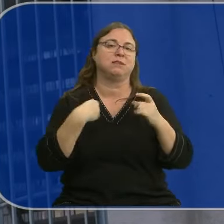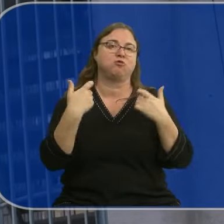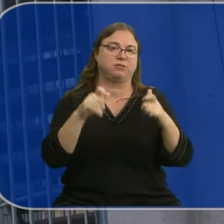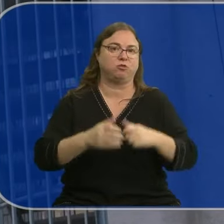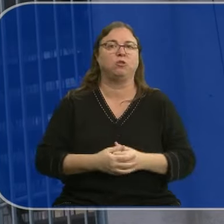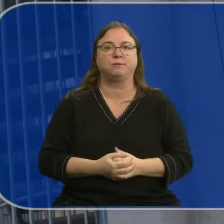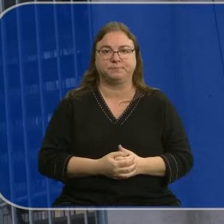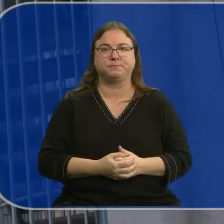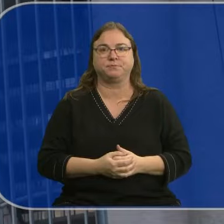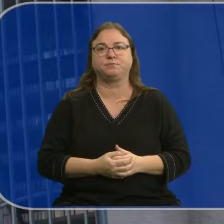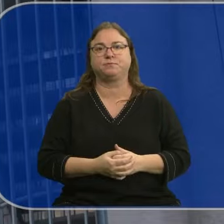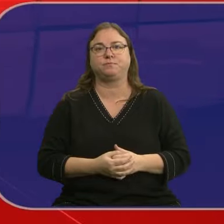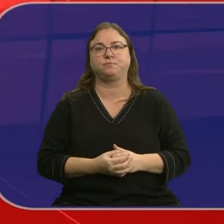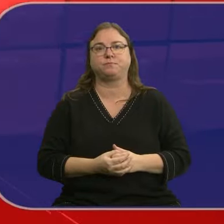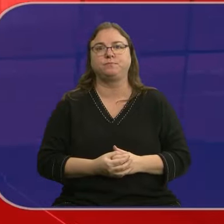este sector.